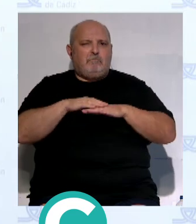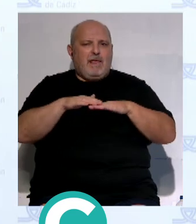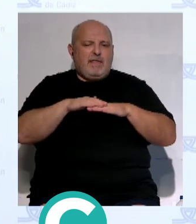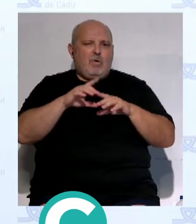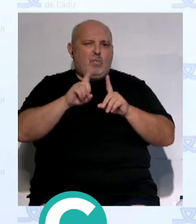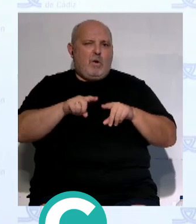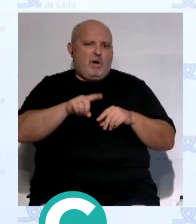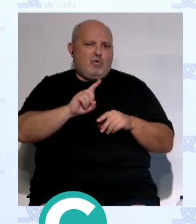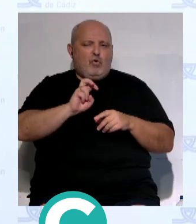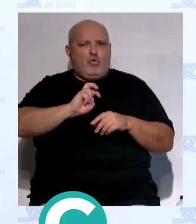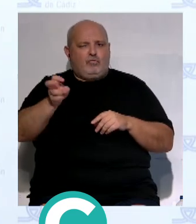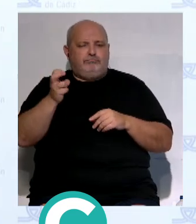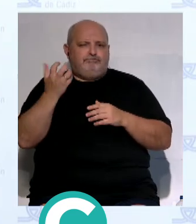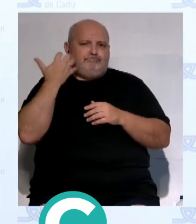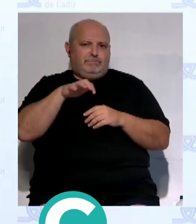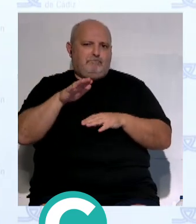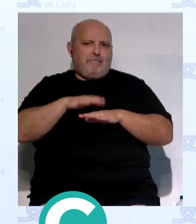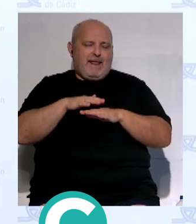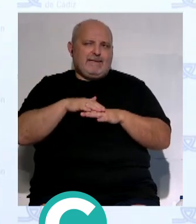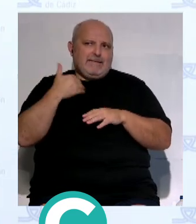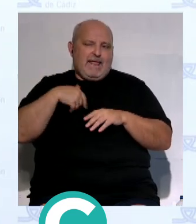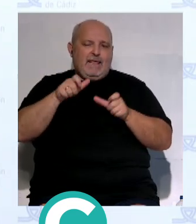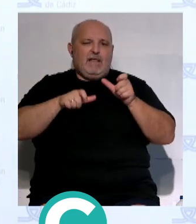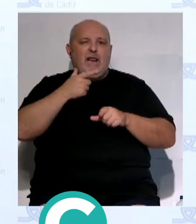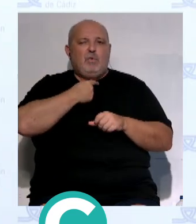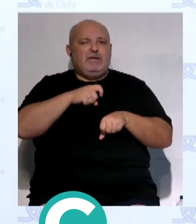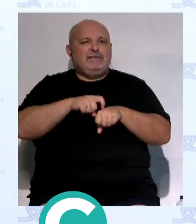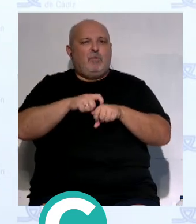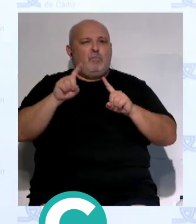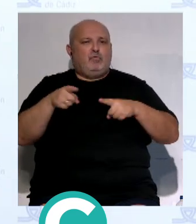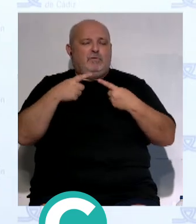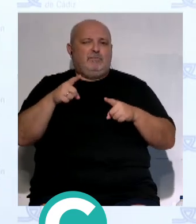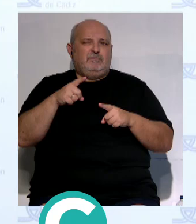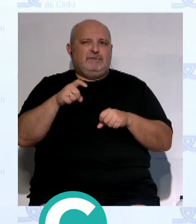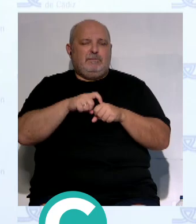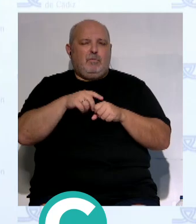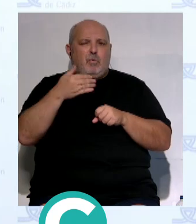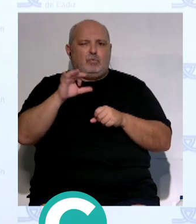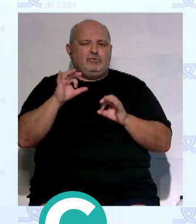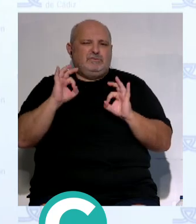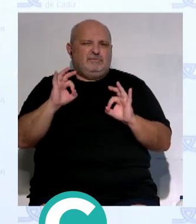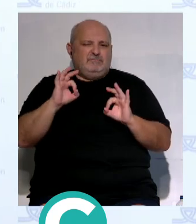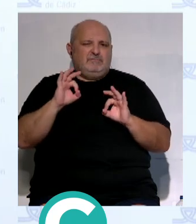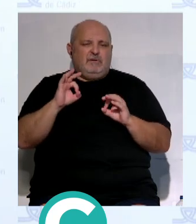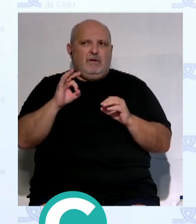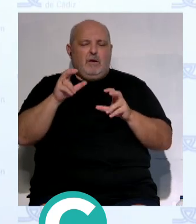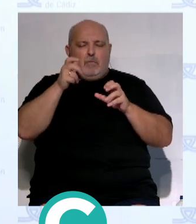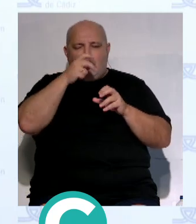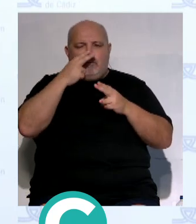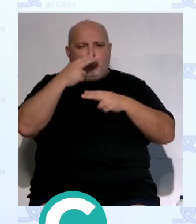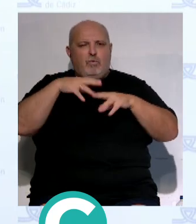nuestra gastronomía para que todo aquel que le guste este tipo de música además que es una música muy específica que tiene un público